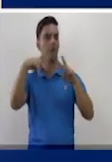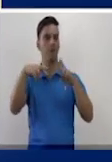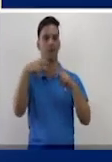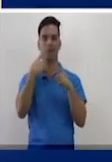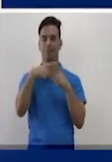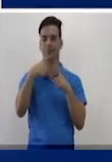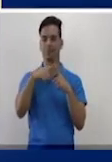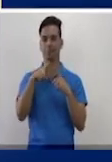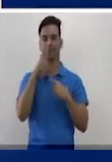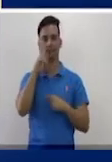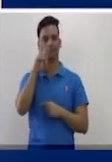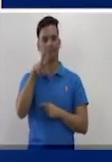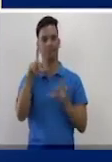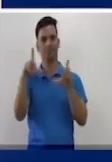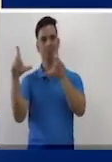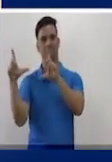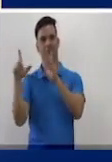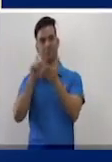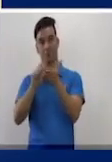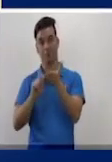también existen.